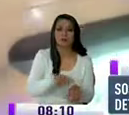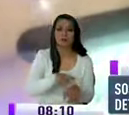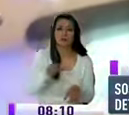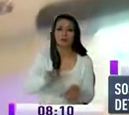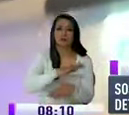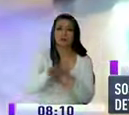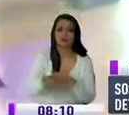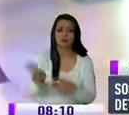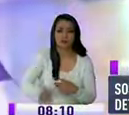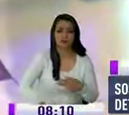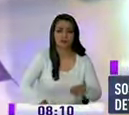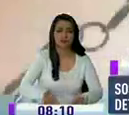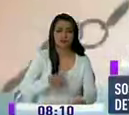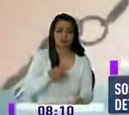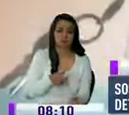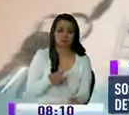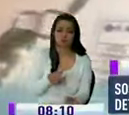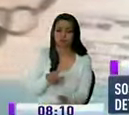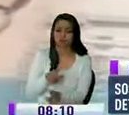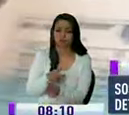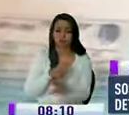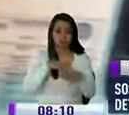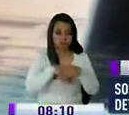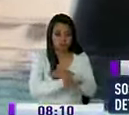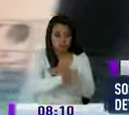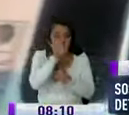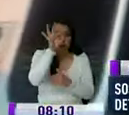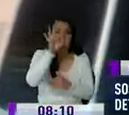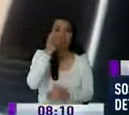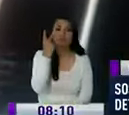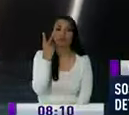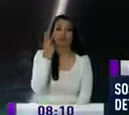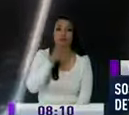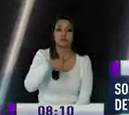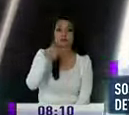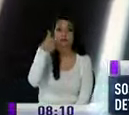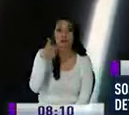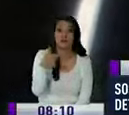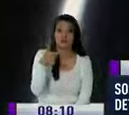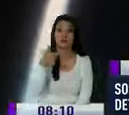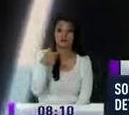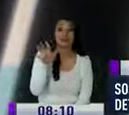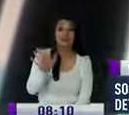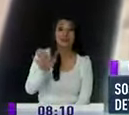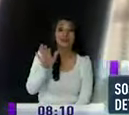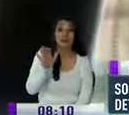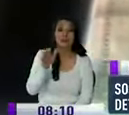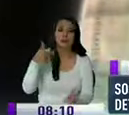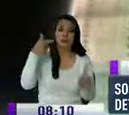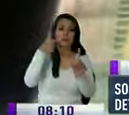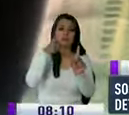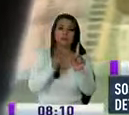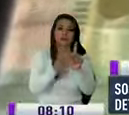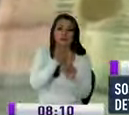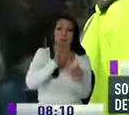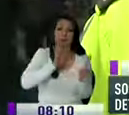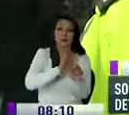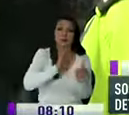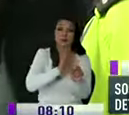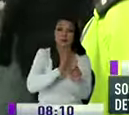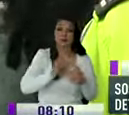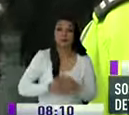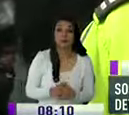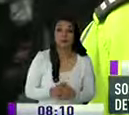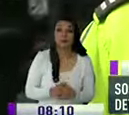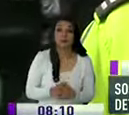al piso. En el registro aparecieron dos armas de fuego, revólveres, con los que presuntamente intimidaban a los transeúntes. Las